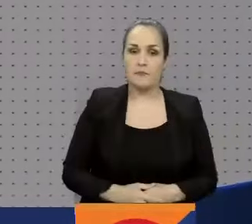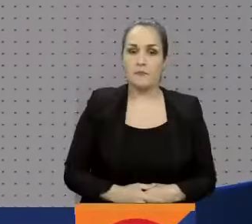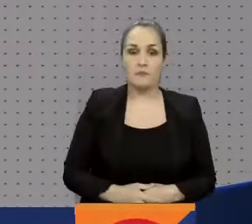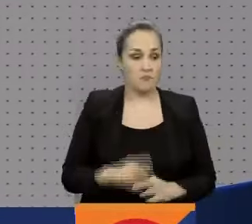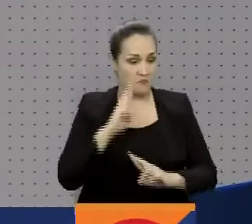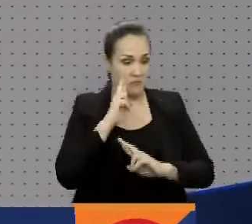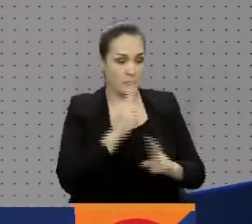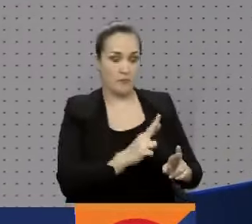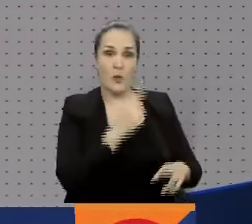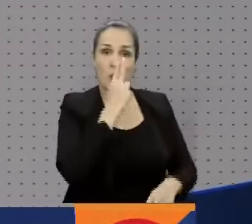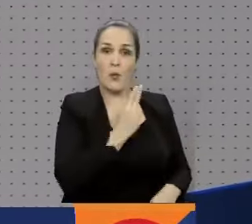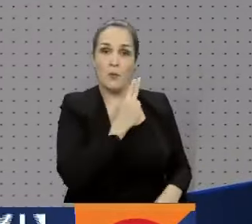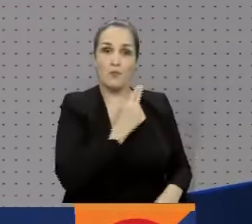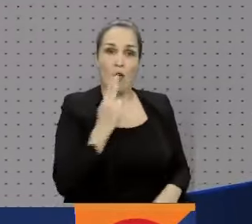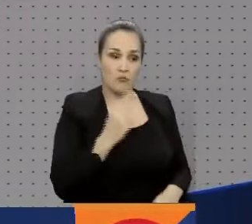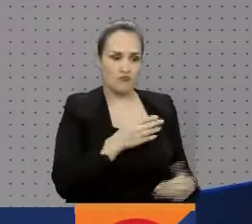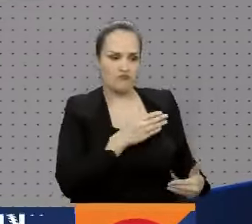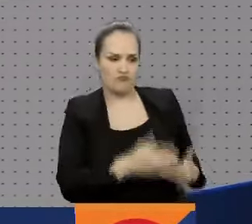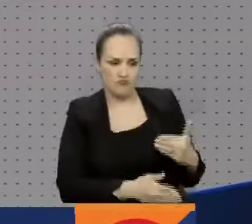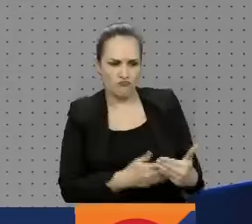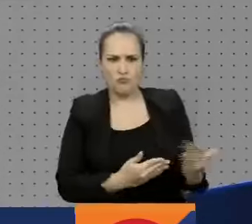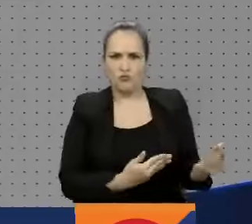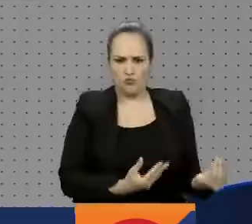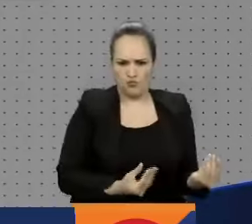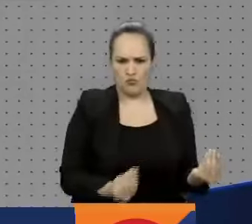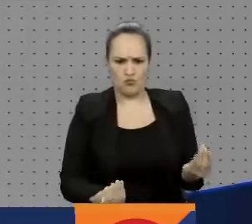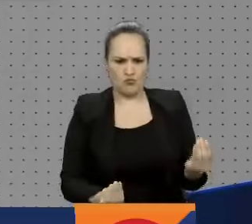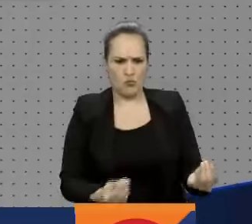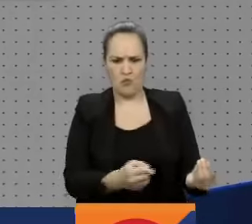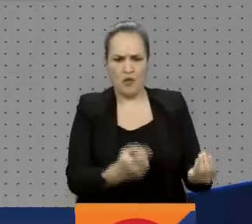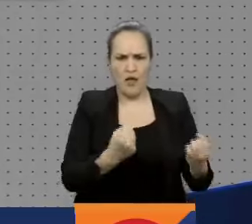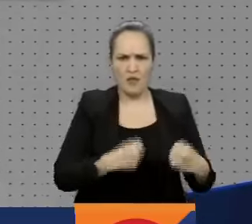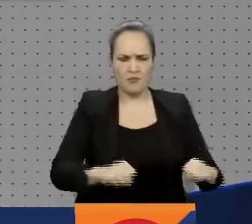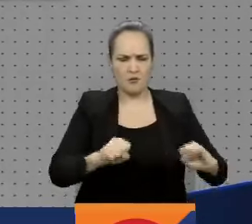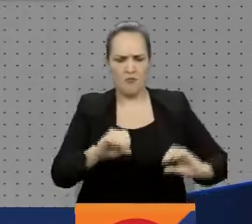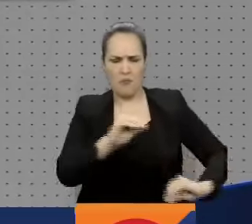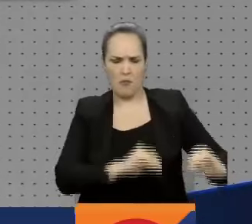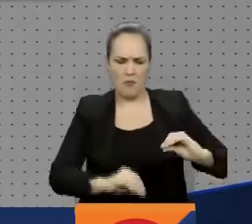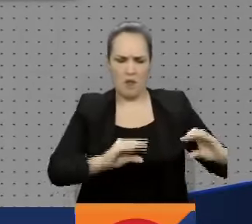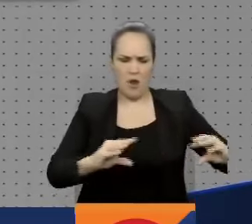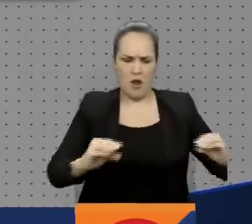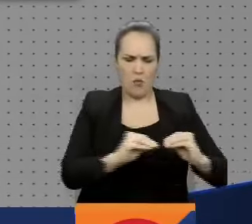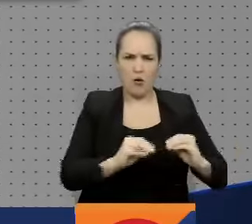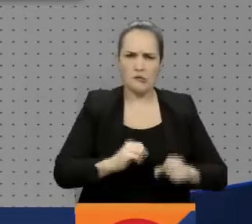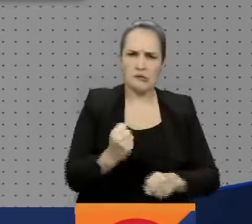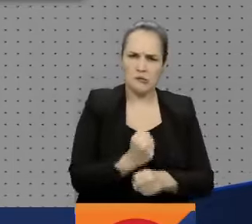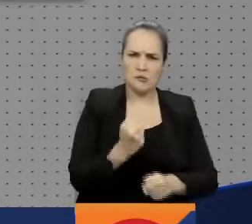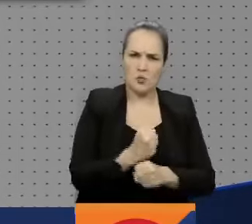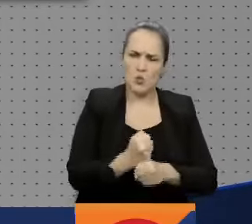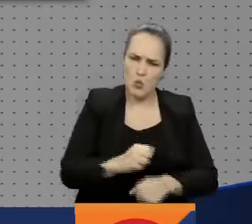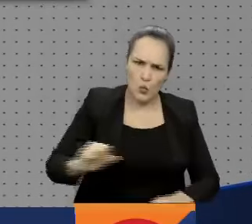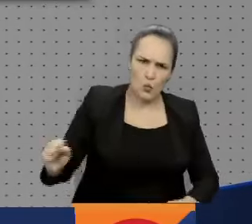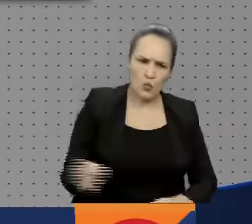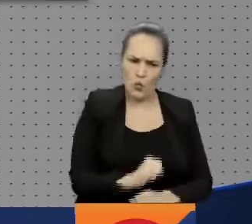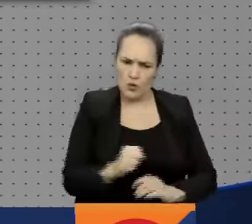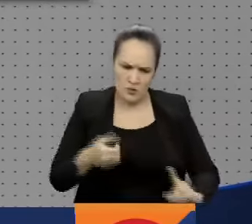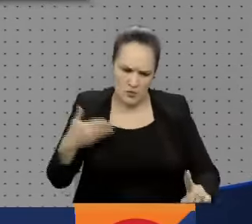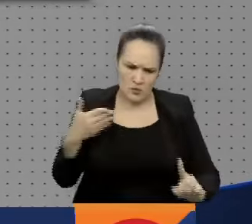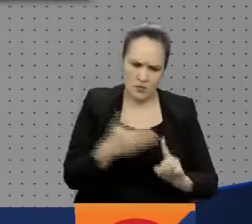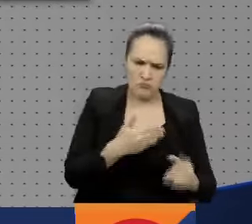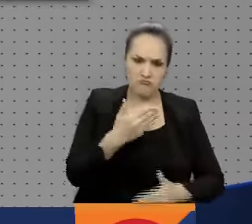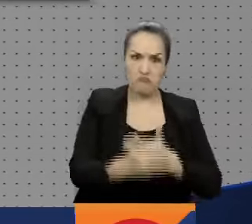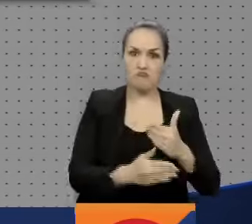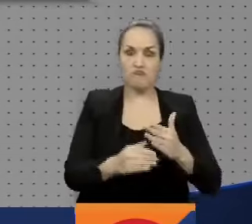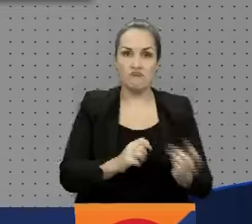compromiso y la determinación de los diversos actores involucrados en este esfuerzo, quienes con su arduo trabajo y dedicación marcan un